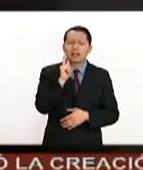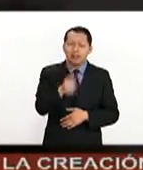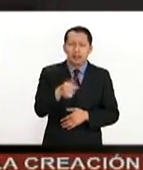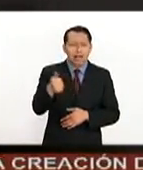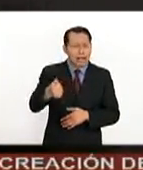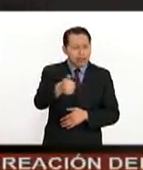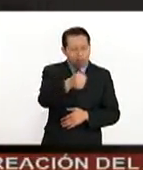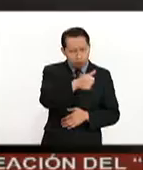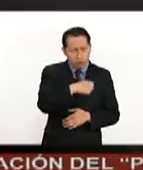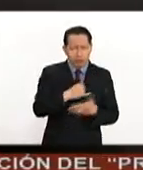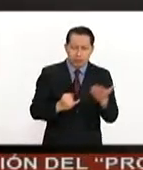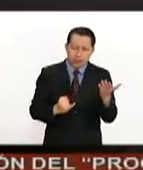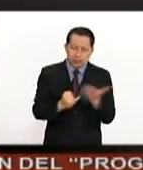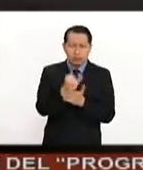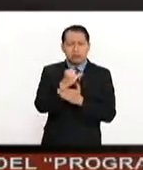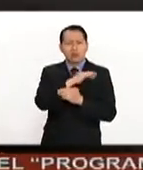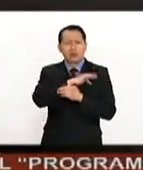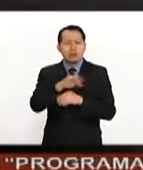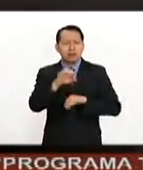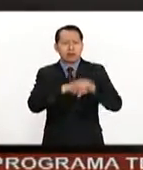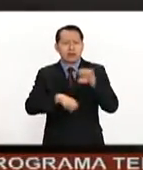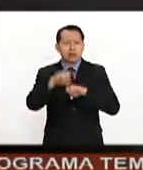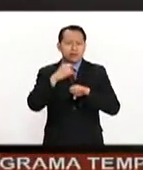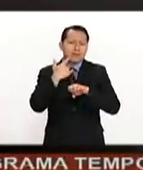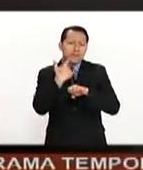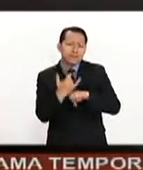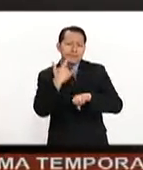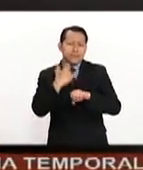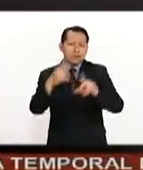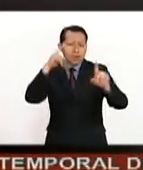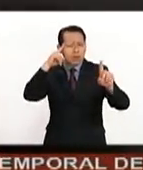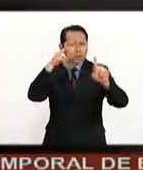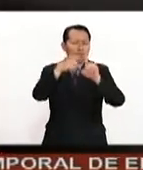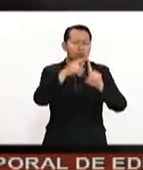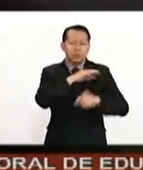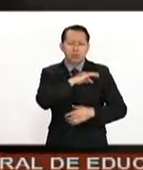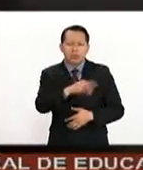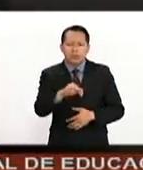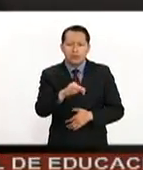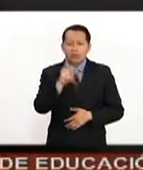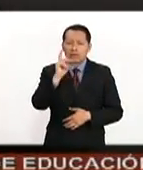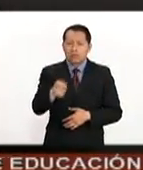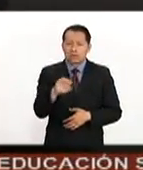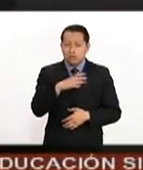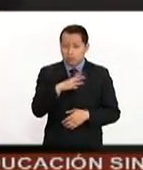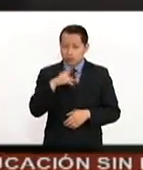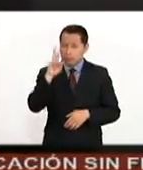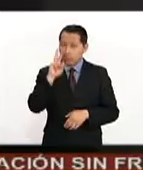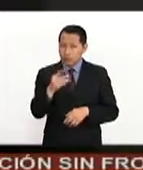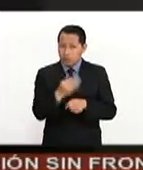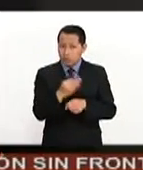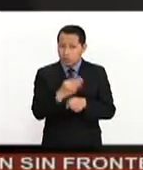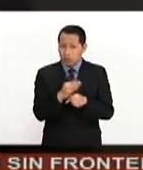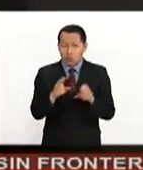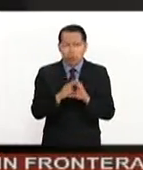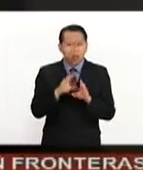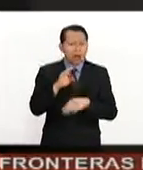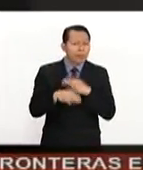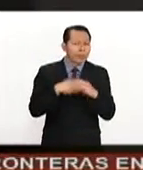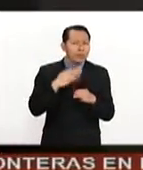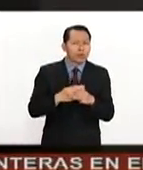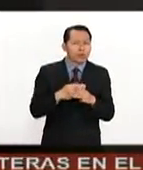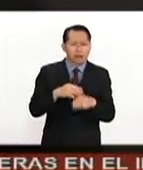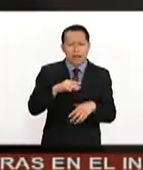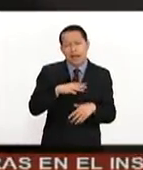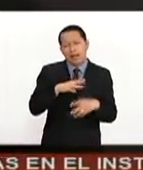decisión de levantarse, de emprender, de luchar por sus objetivos. En realidad estamos viendo un momento, un mundo que